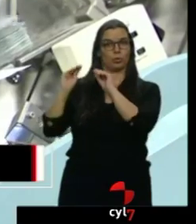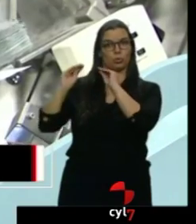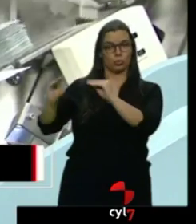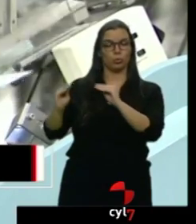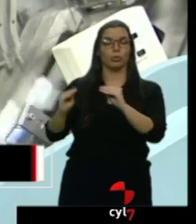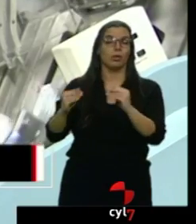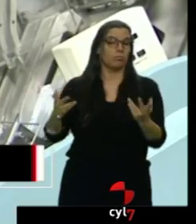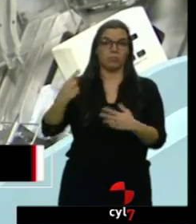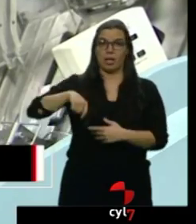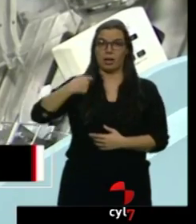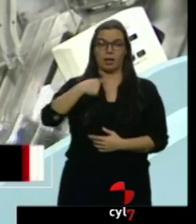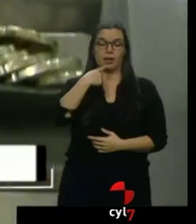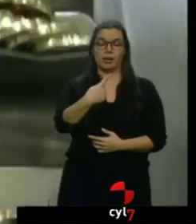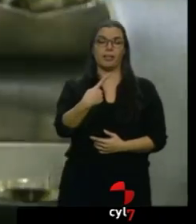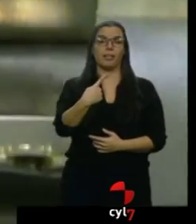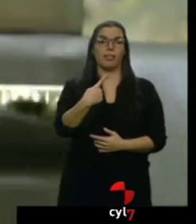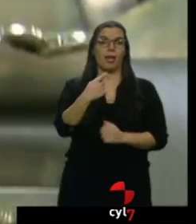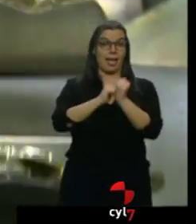presupuestos antes de fin de año.